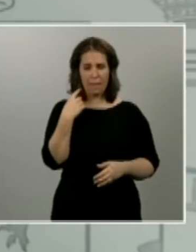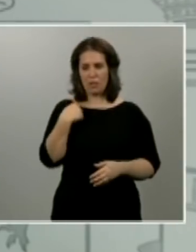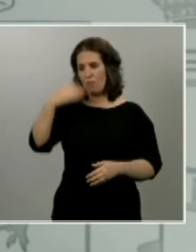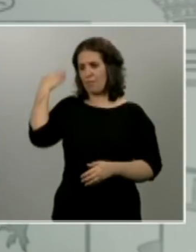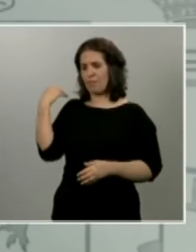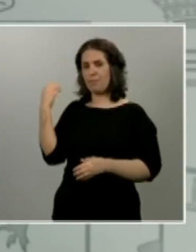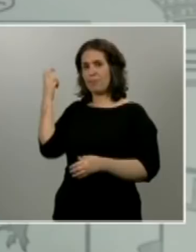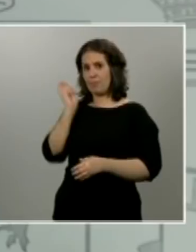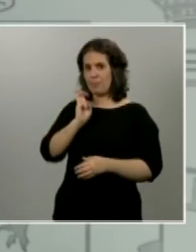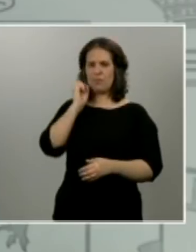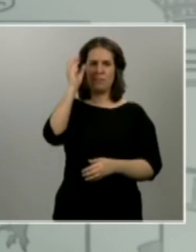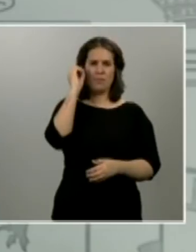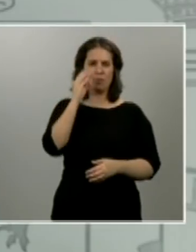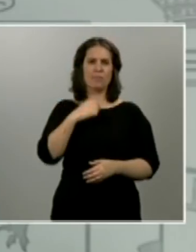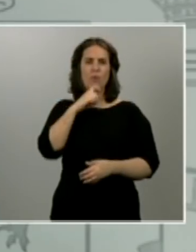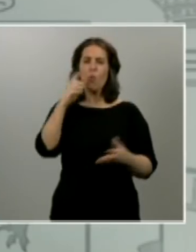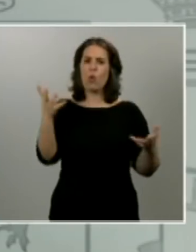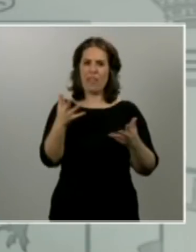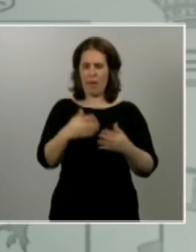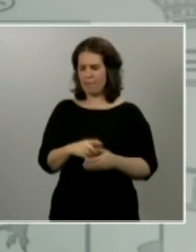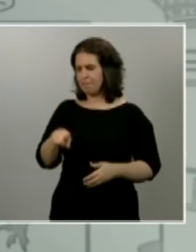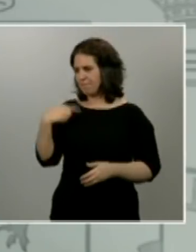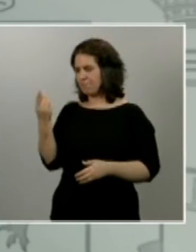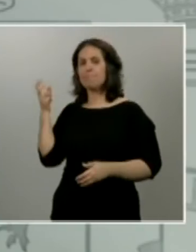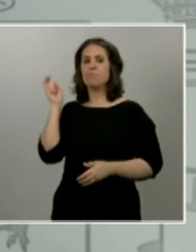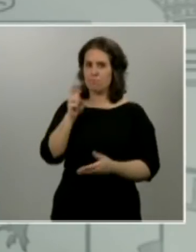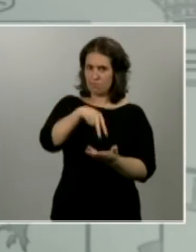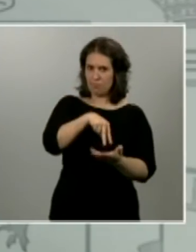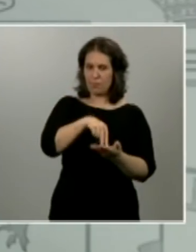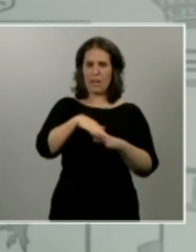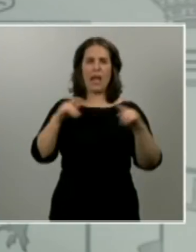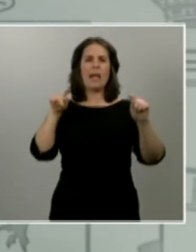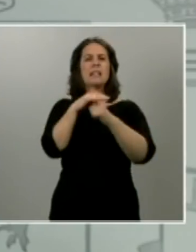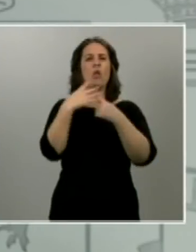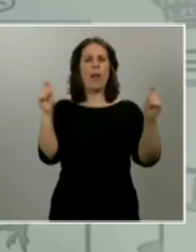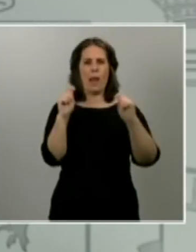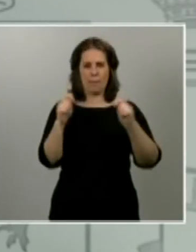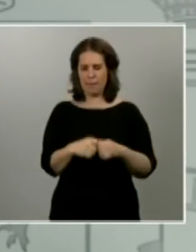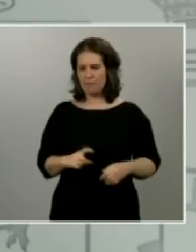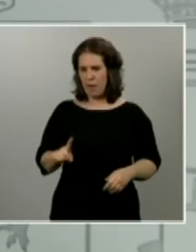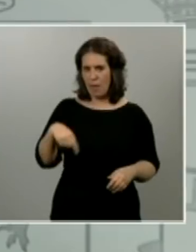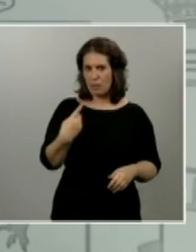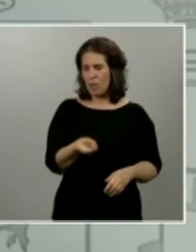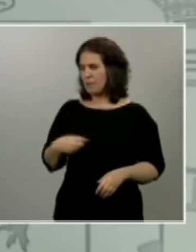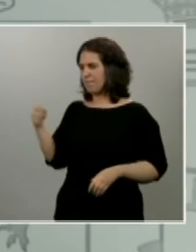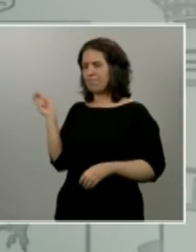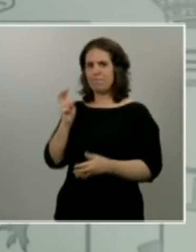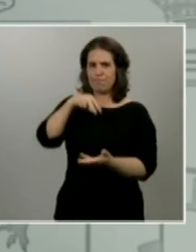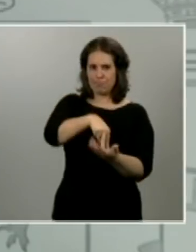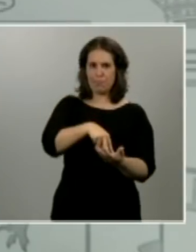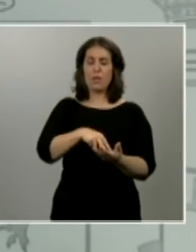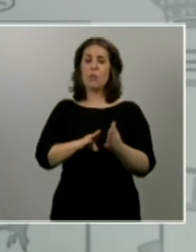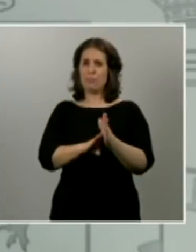comparecí también para anunciar el estado de alarma, lo hice de nuevo para advertir del crecimiento de la curva y de los días más duros y crueles